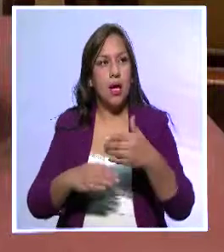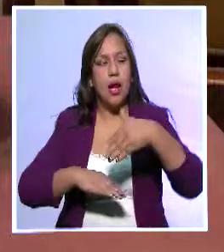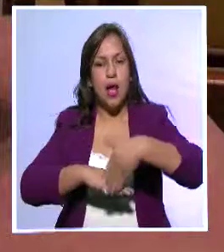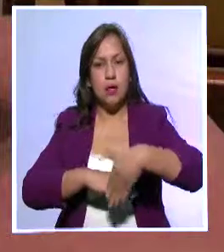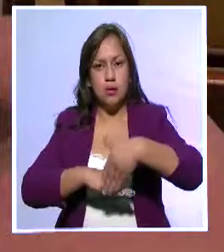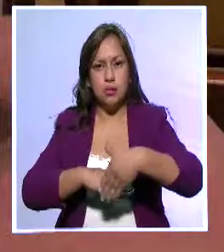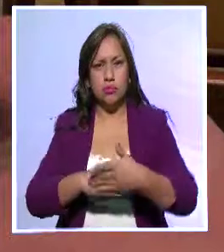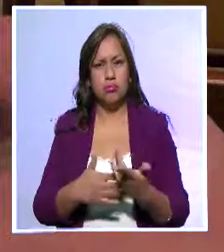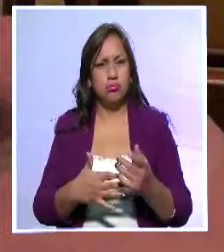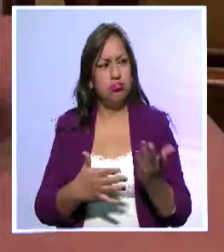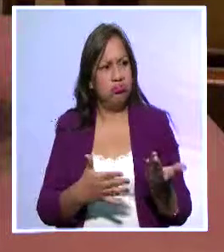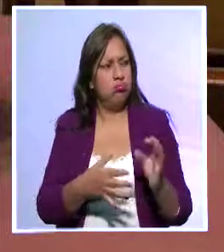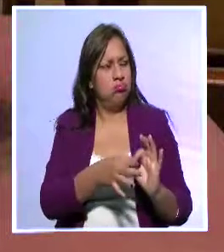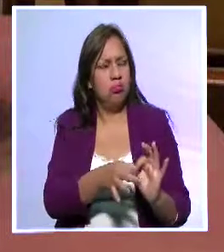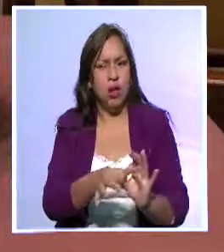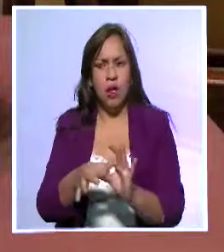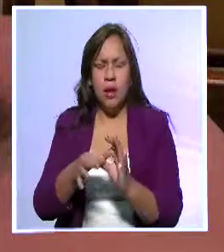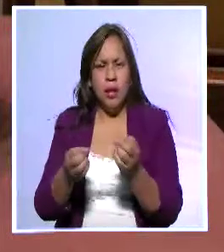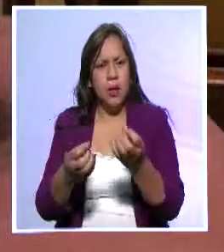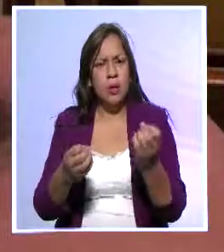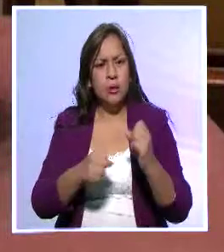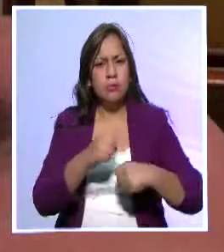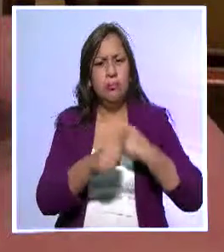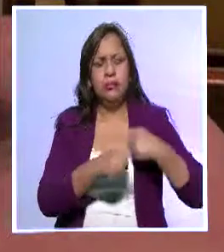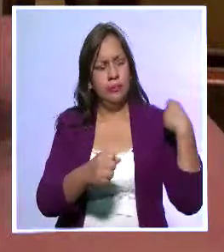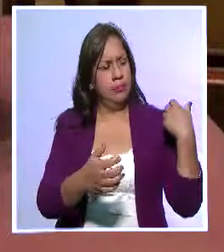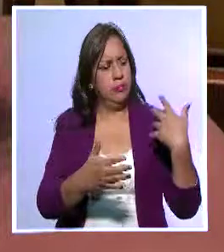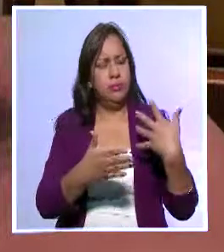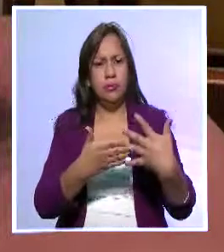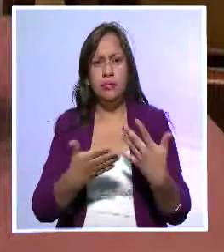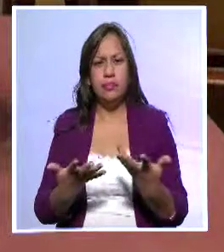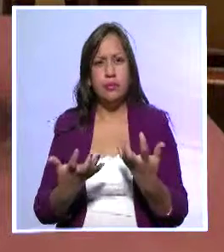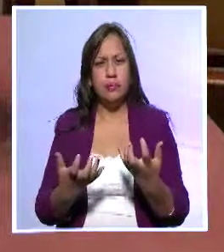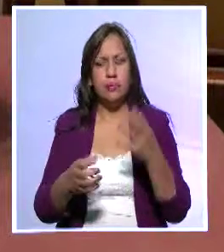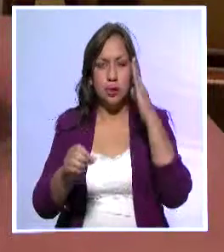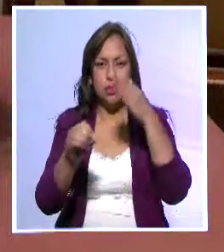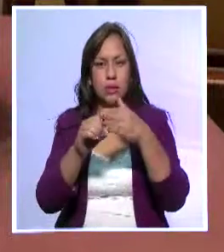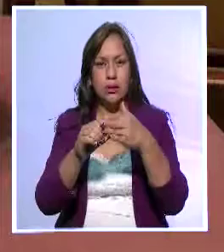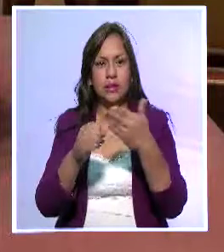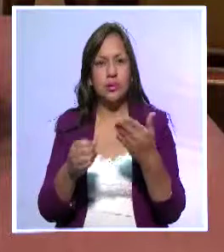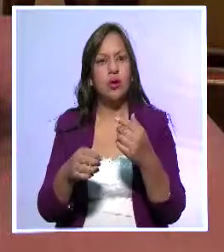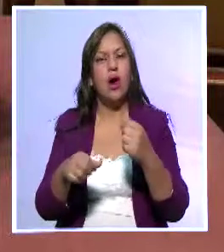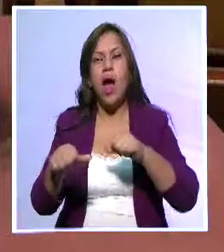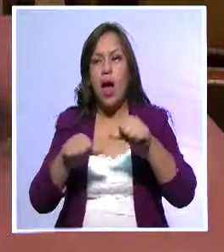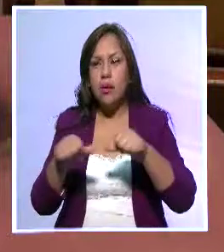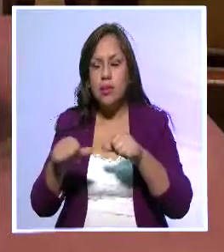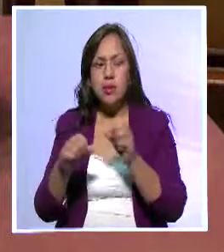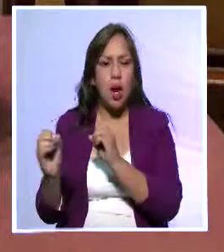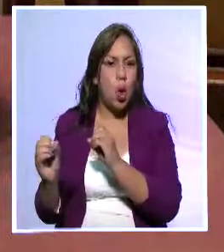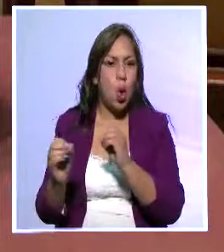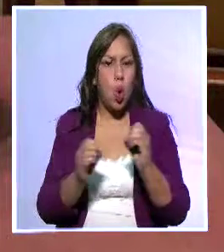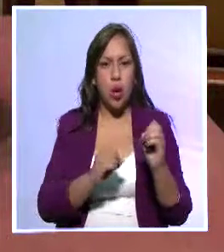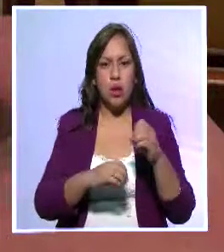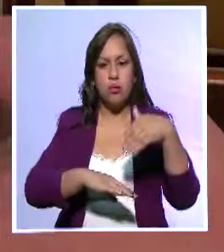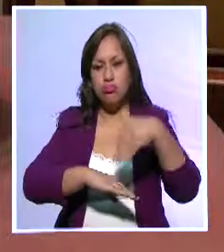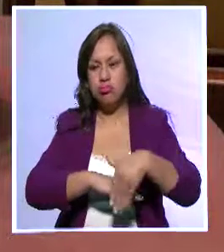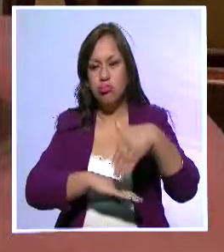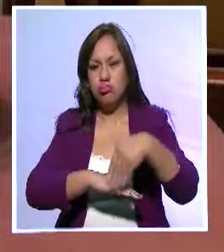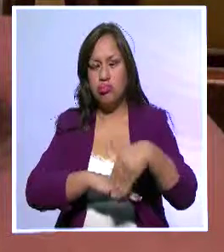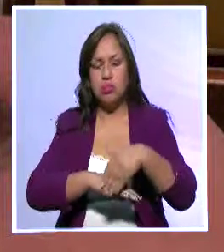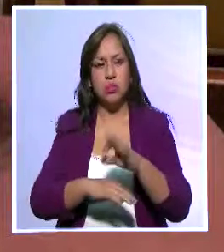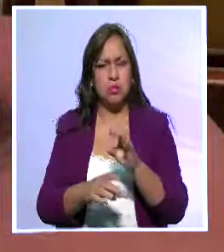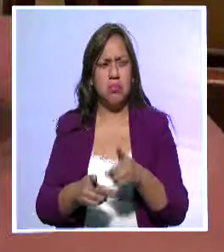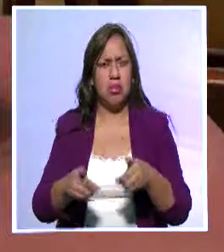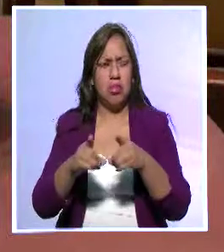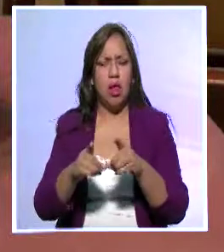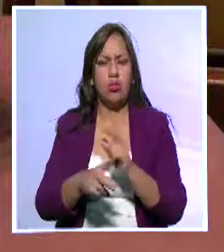colegas lo hemos venido realizando desde hace algunos años, con el afán de mejorar las condiciones de los archivos y también las condiciones de